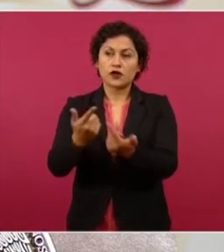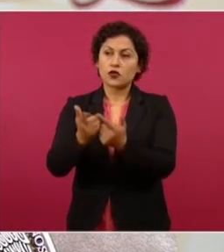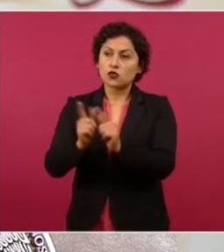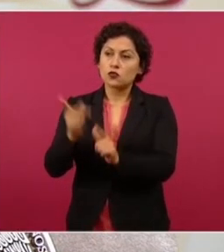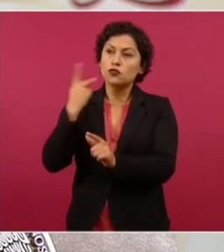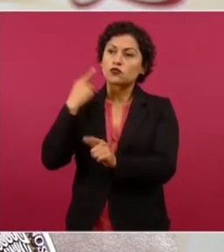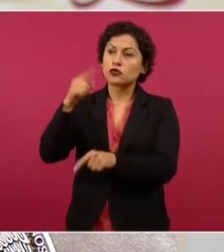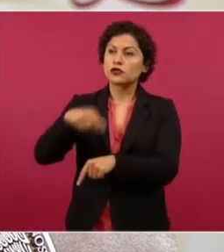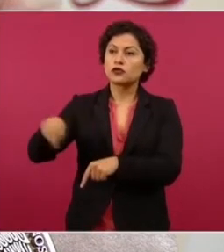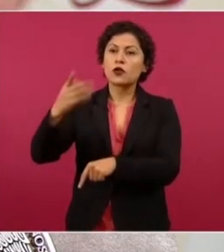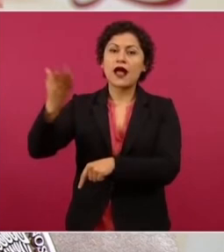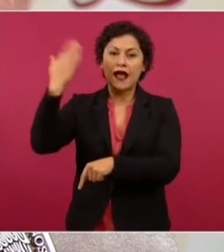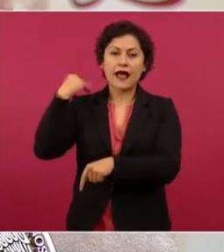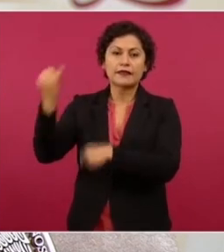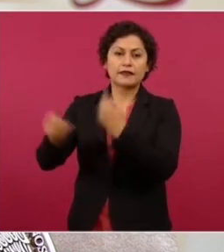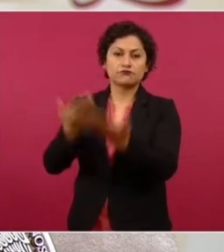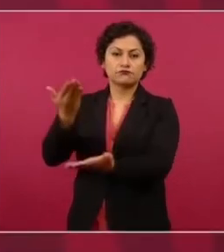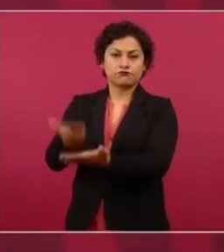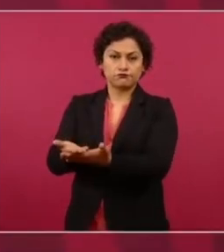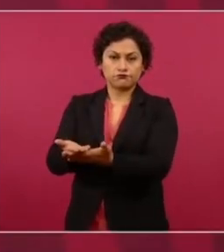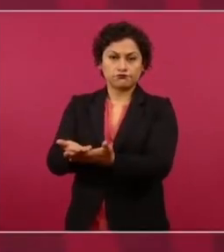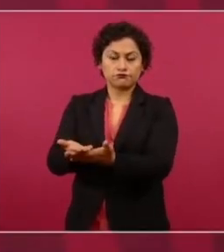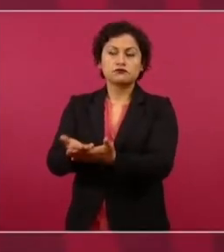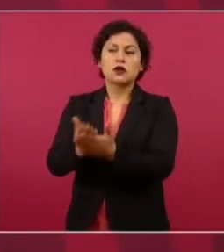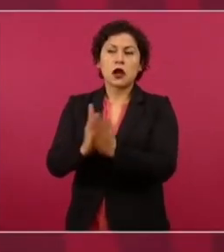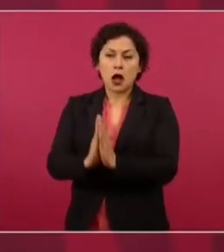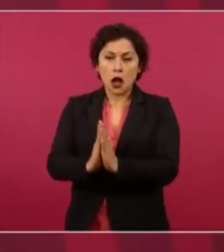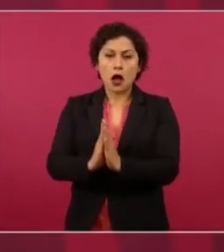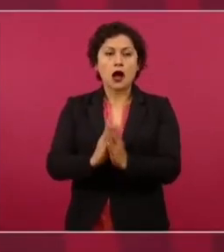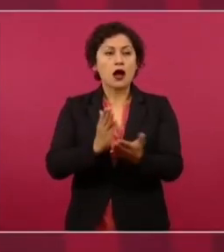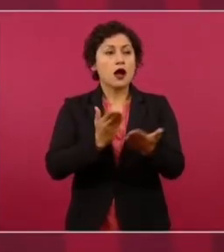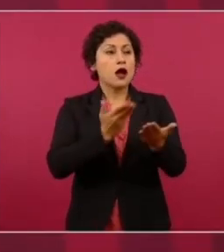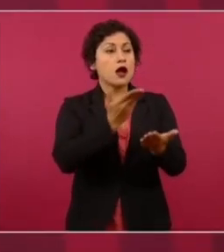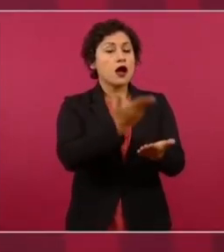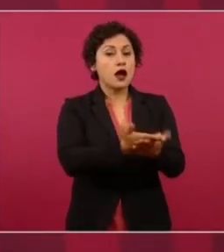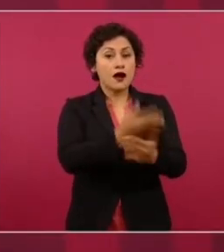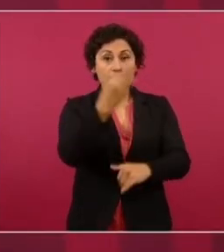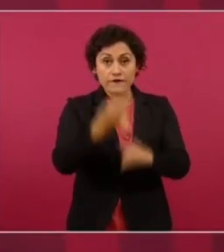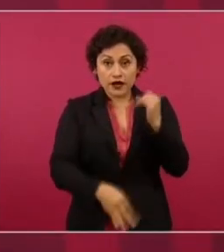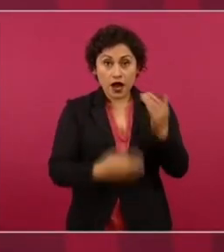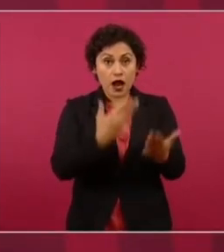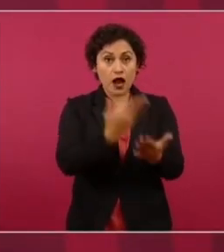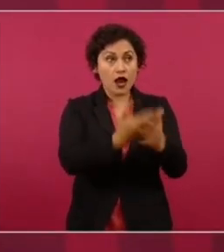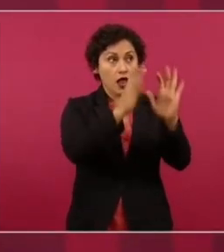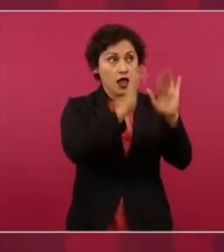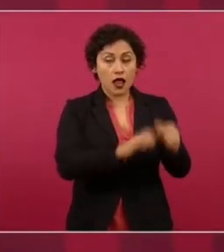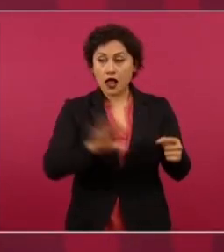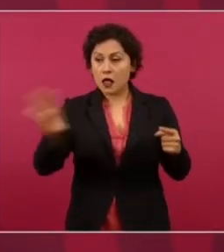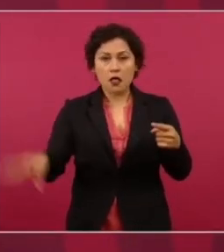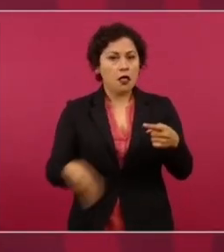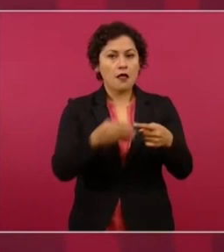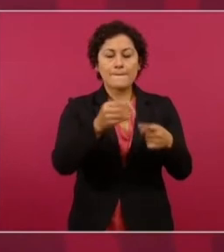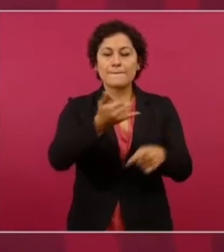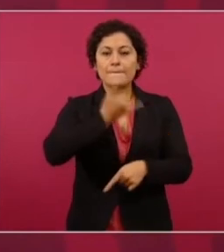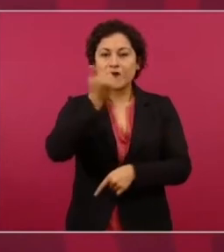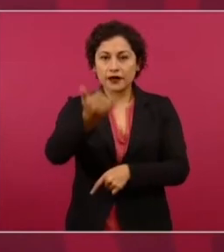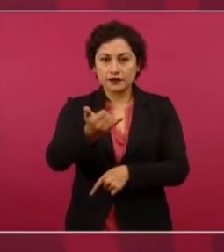políticos y por un error se les fue en el dictamen final así fue aprobado el párrafo